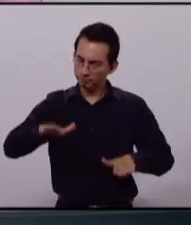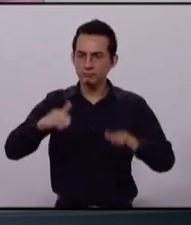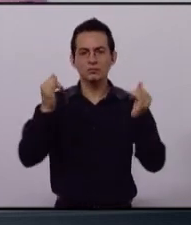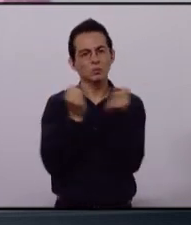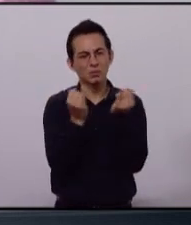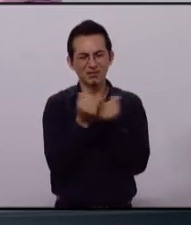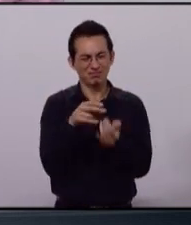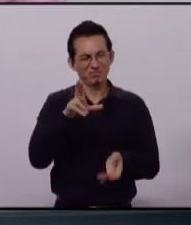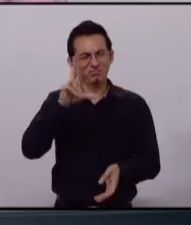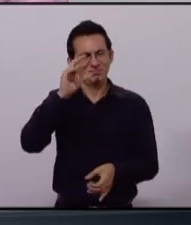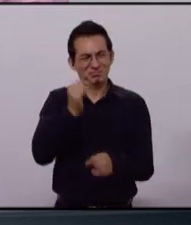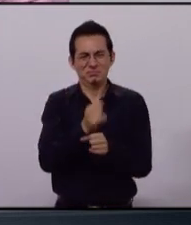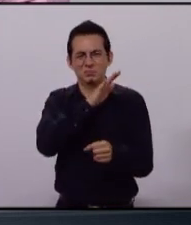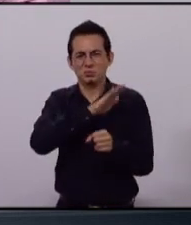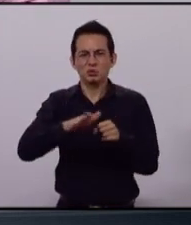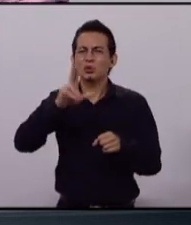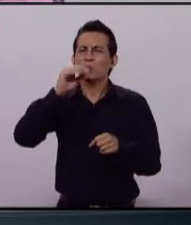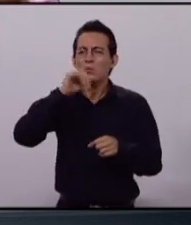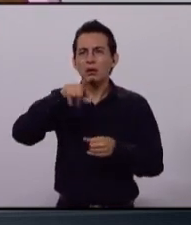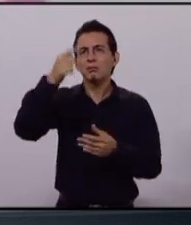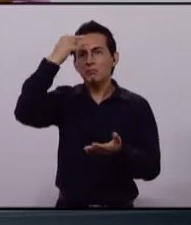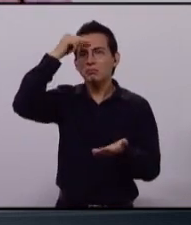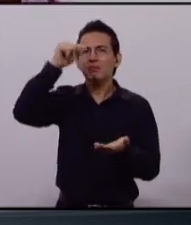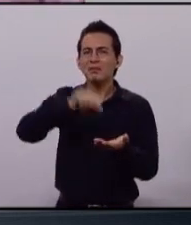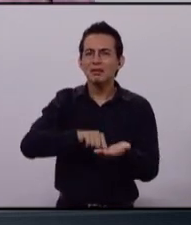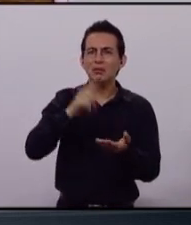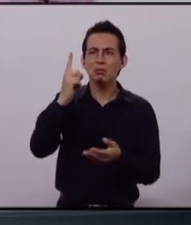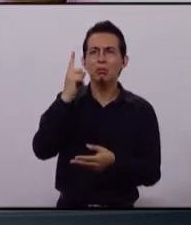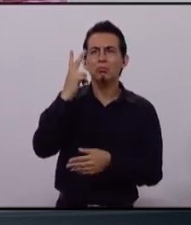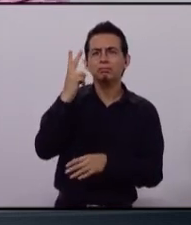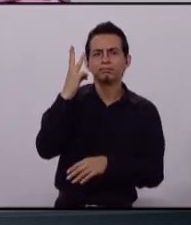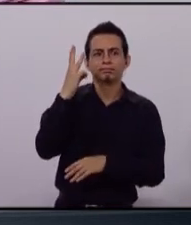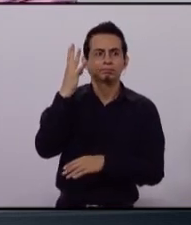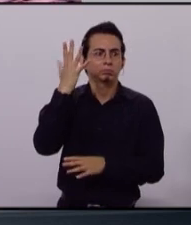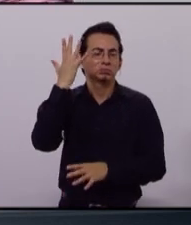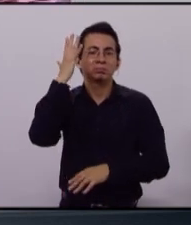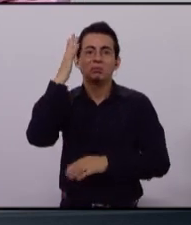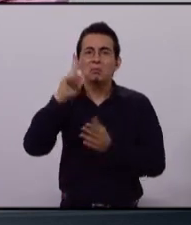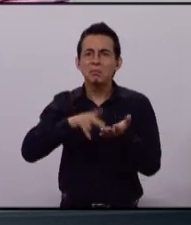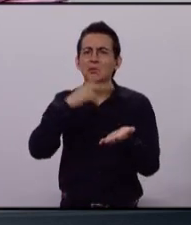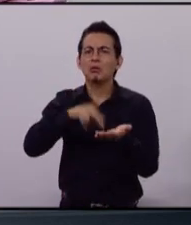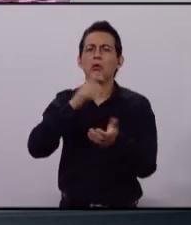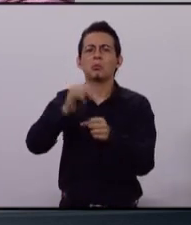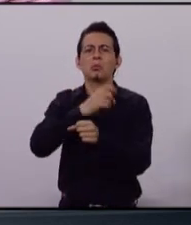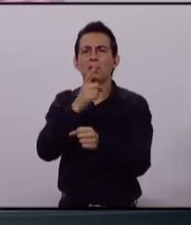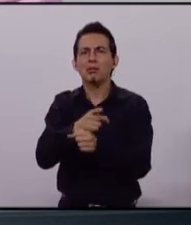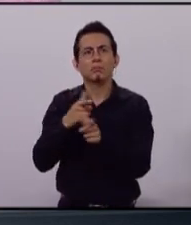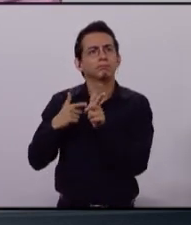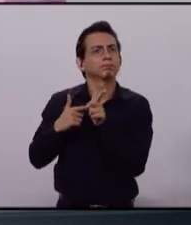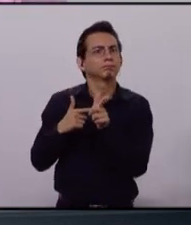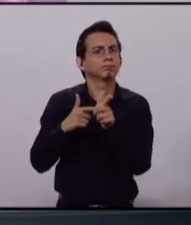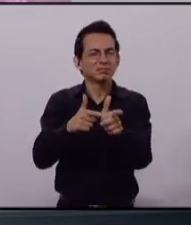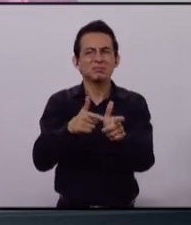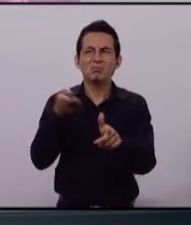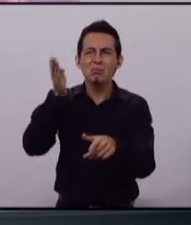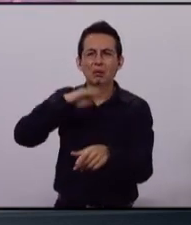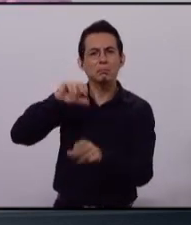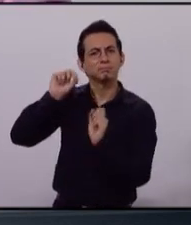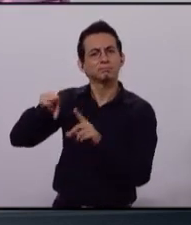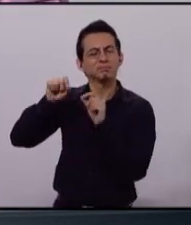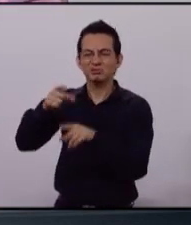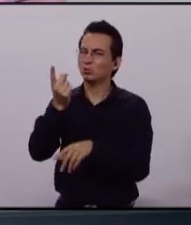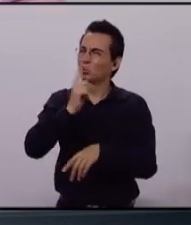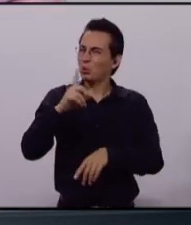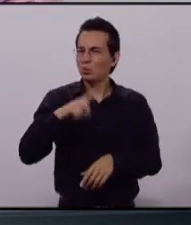No podemos creerle a los que ya tuvieron una, dos, tres, cuatro, cinco veces la oportunidad de gobernar y lo han hecho mal. No